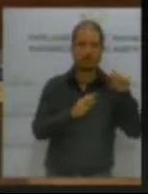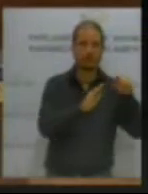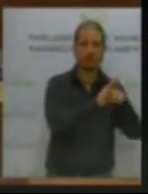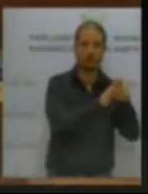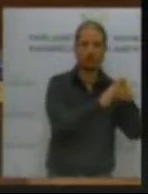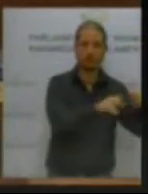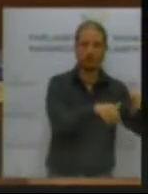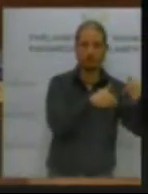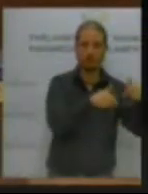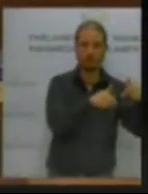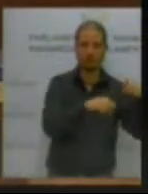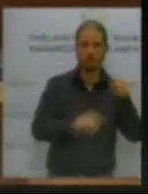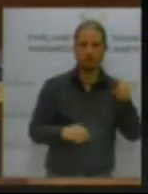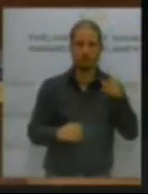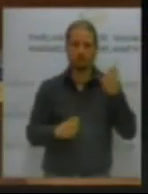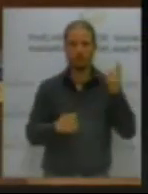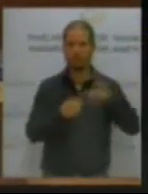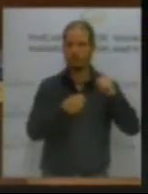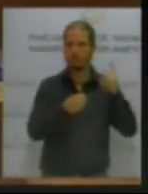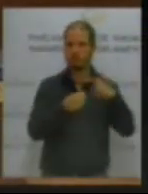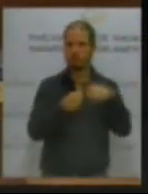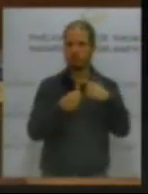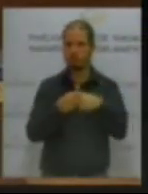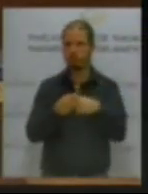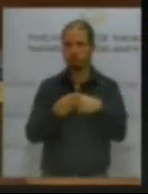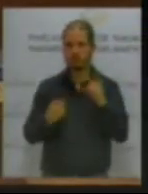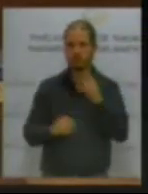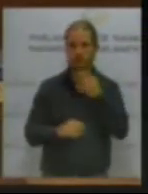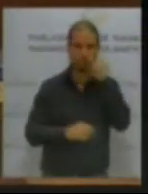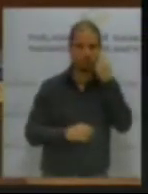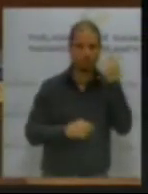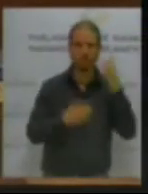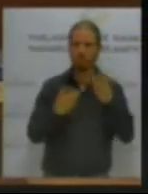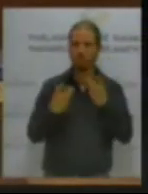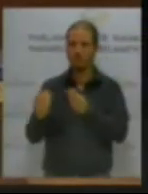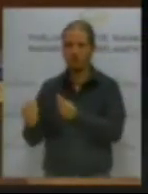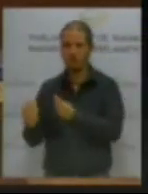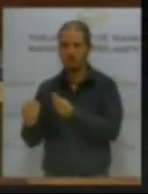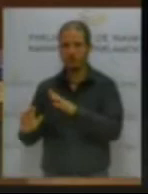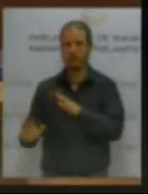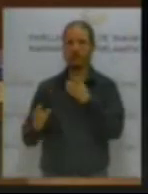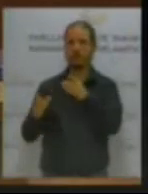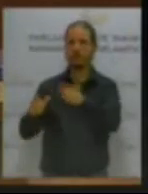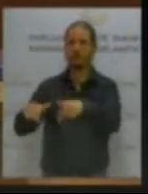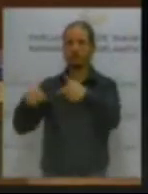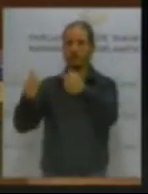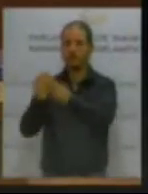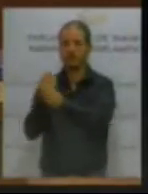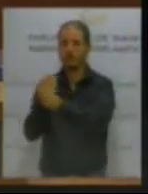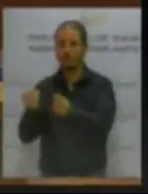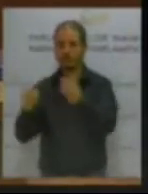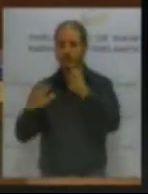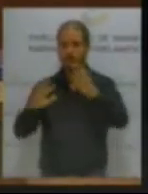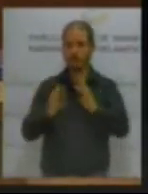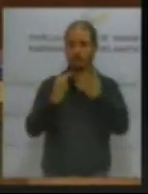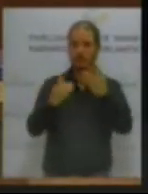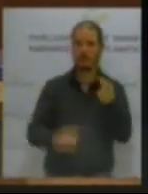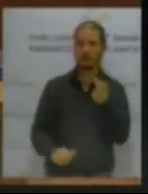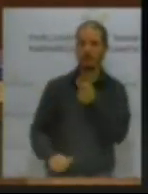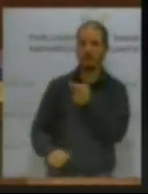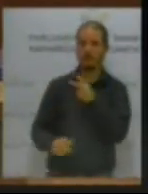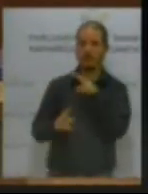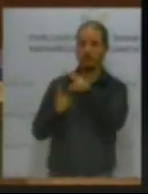en el proceso de participación. En relación al impuesto a la eliminación en vertedero y a la incineración, deja claro que es un impuesto